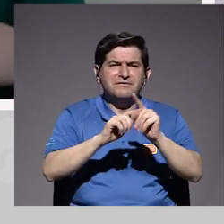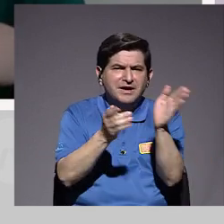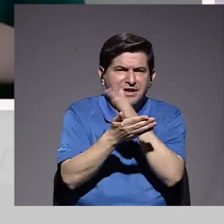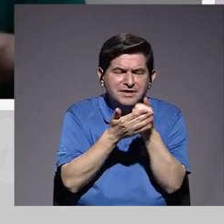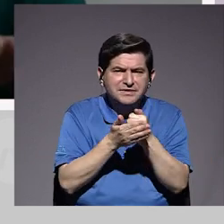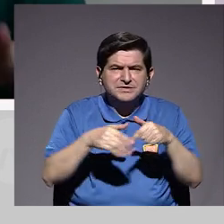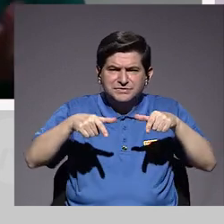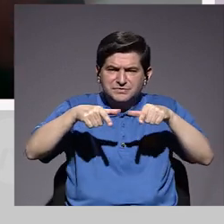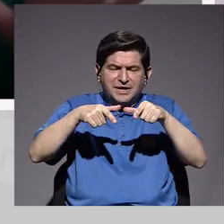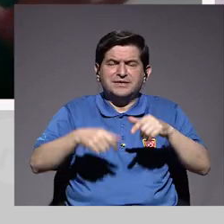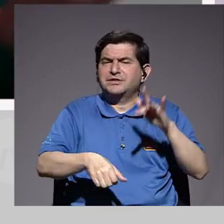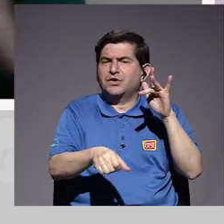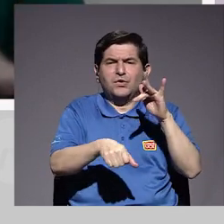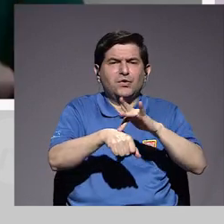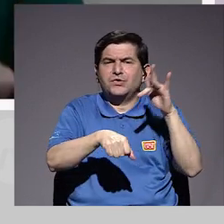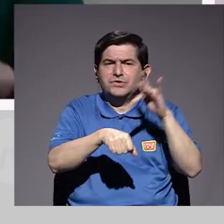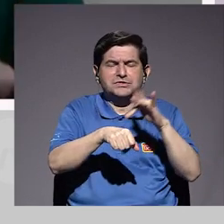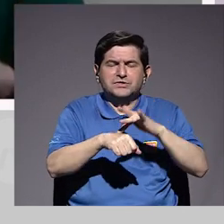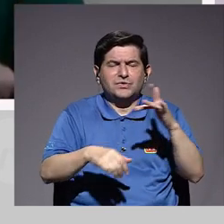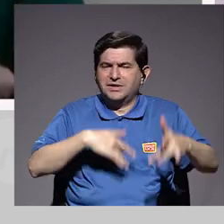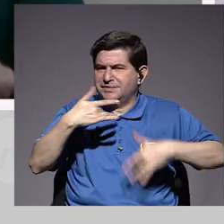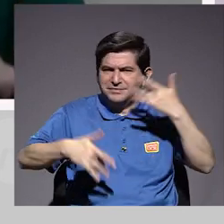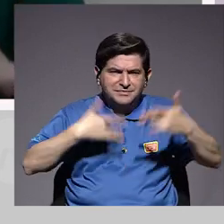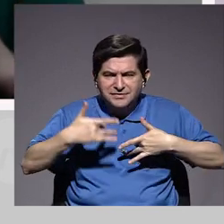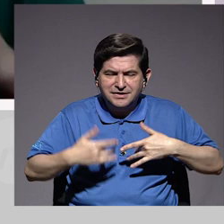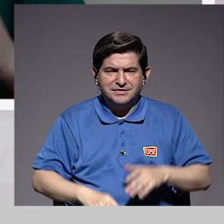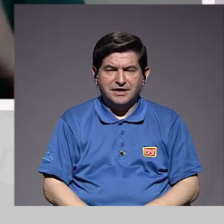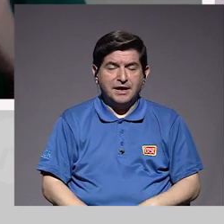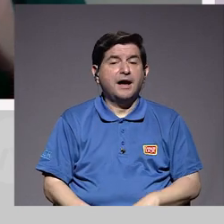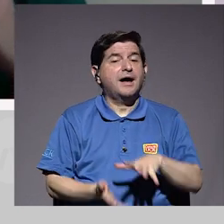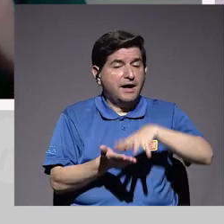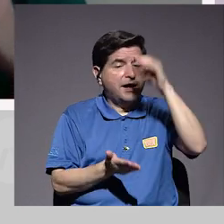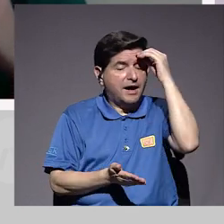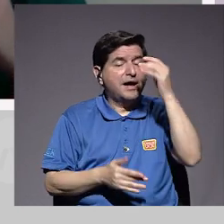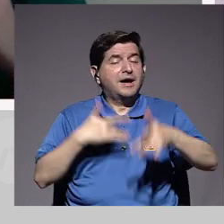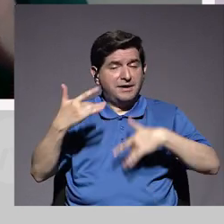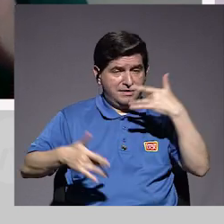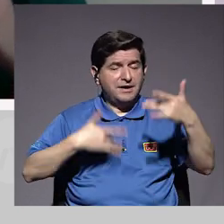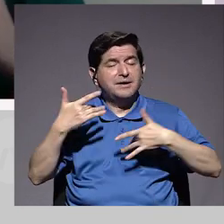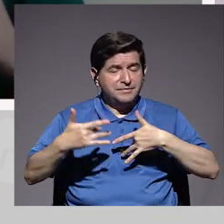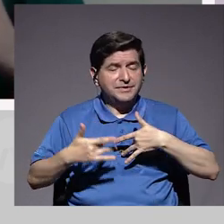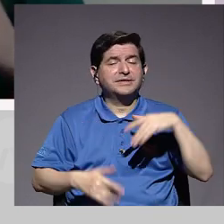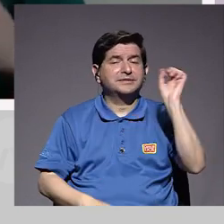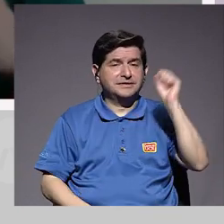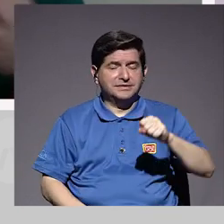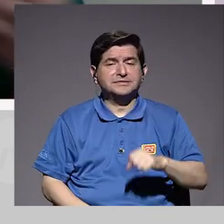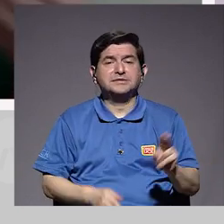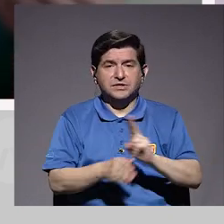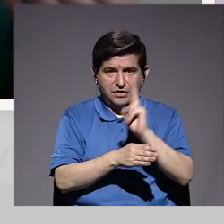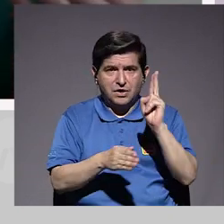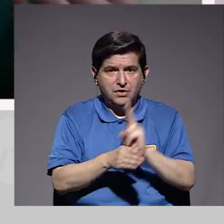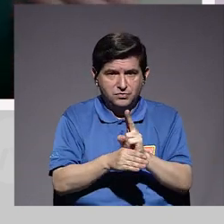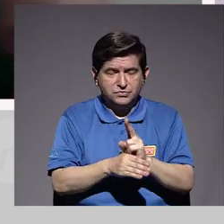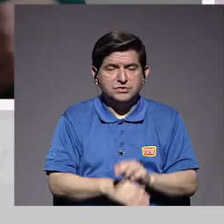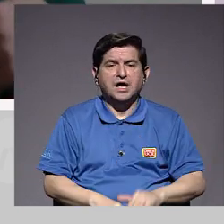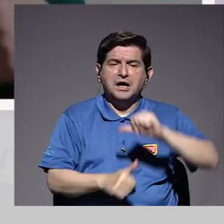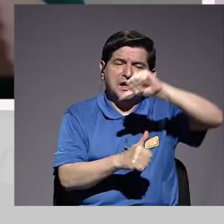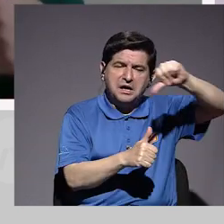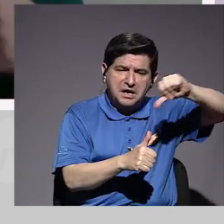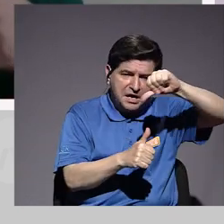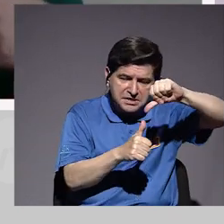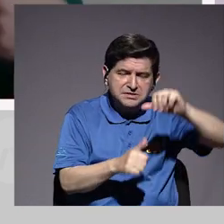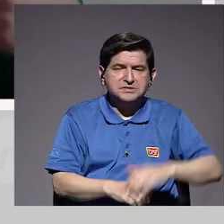labios menores o simplemente no se tocan con tal de no sentir. Y yo digo, tienen que aprender a sentir, ¿verdad? Tienen que aprender a usar o